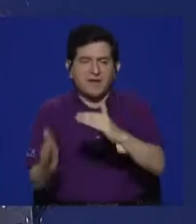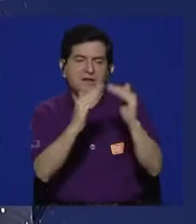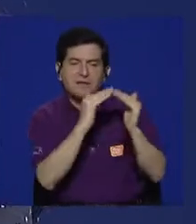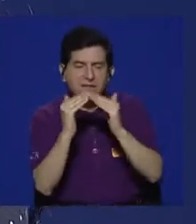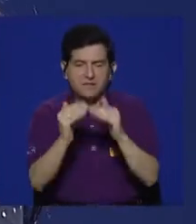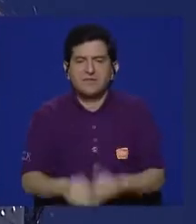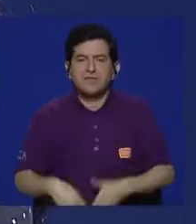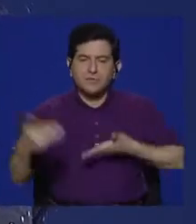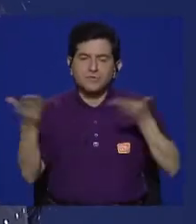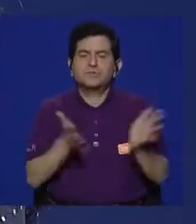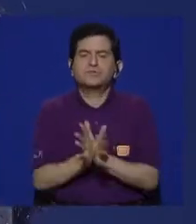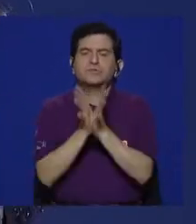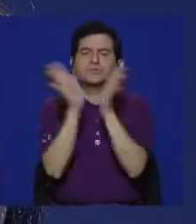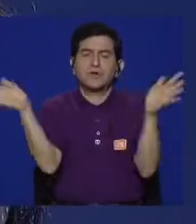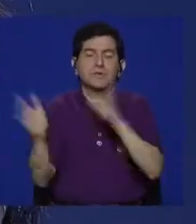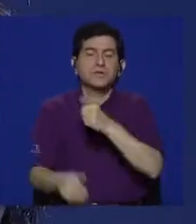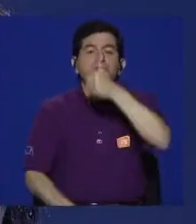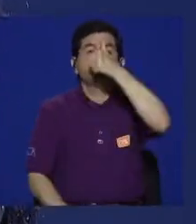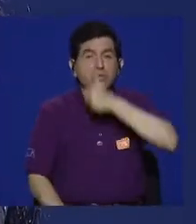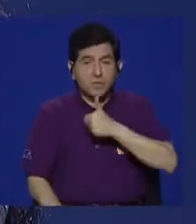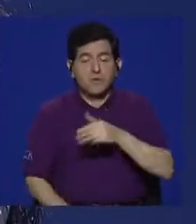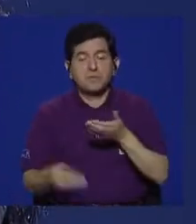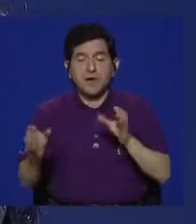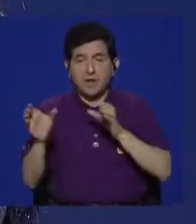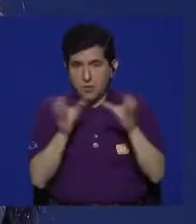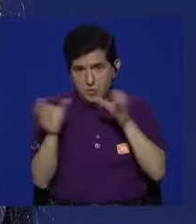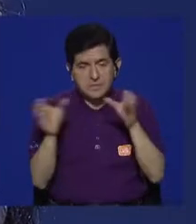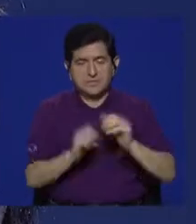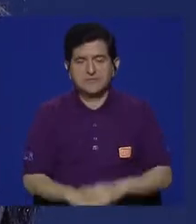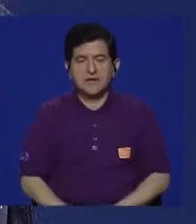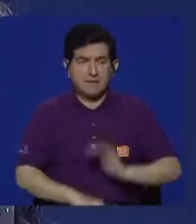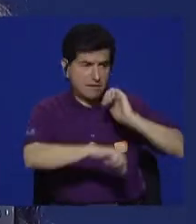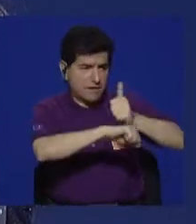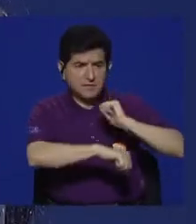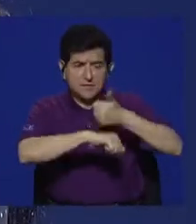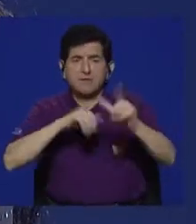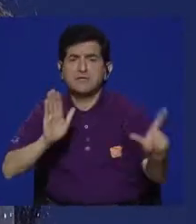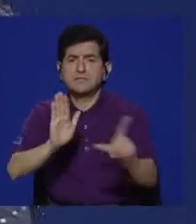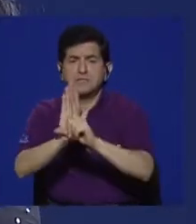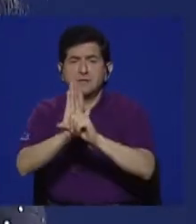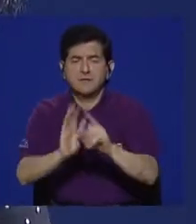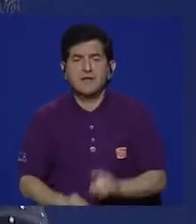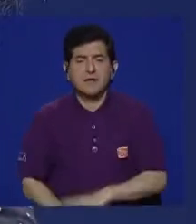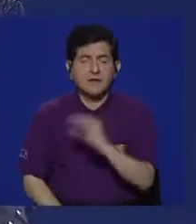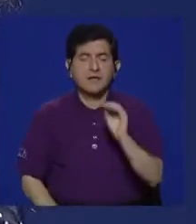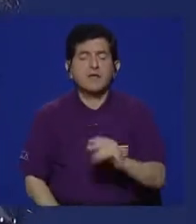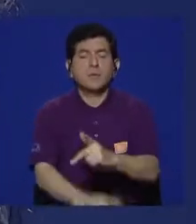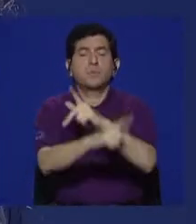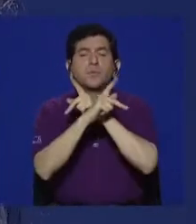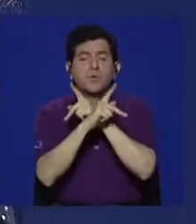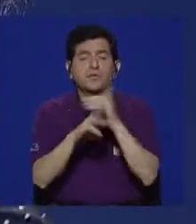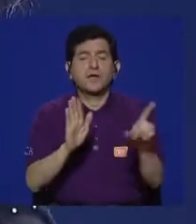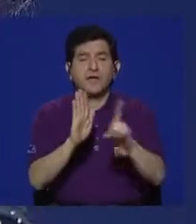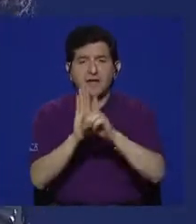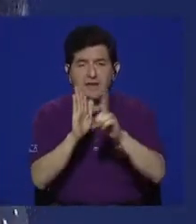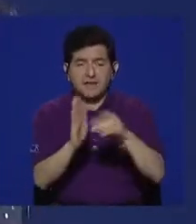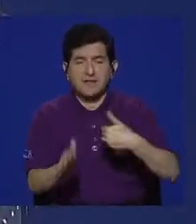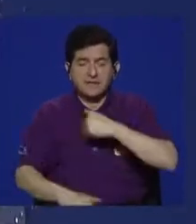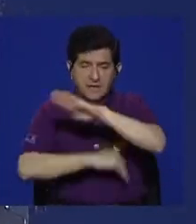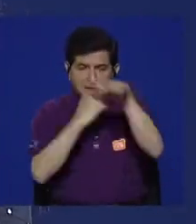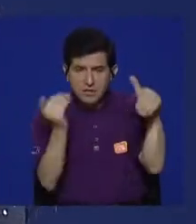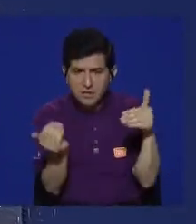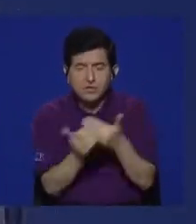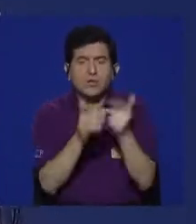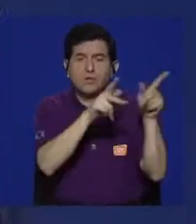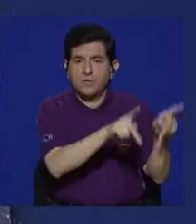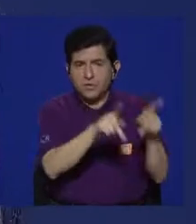comunitarias de servicio público y privadas comerciales establecidas por ley y deben salvaguardar el derecho que